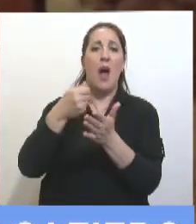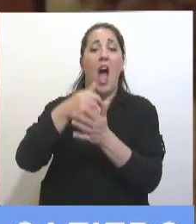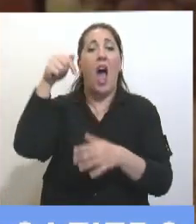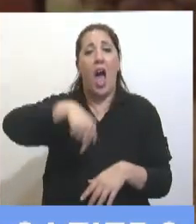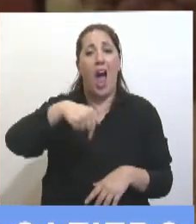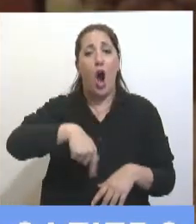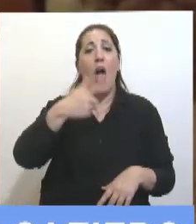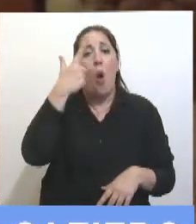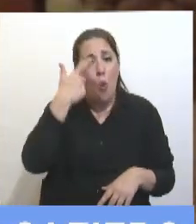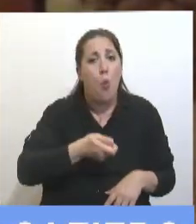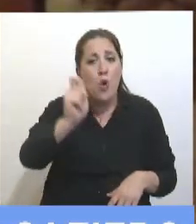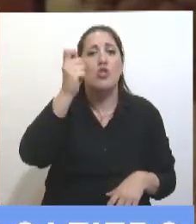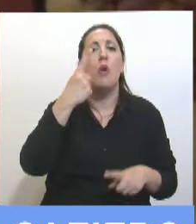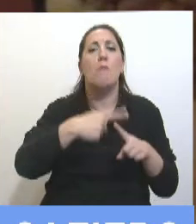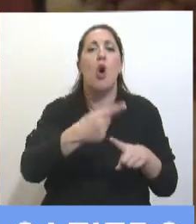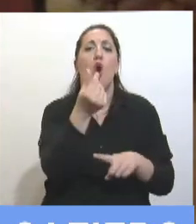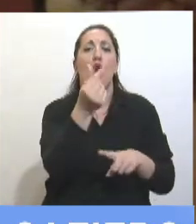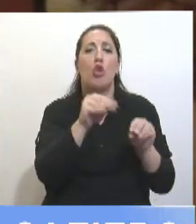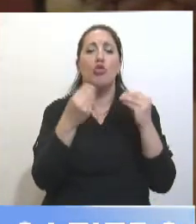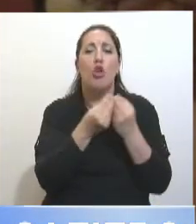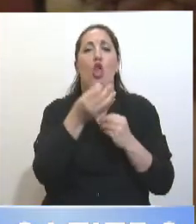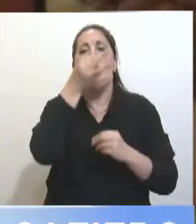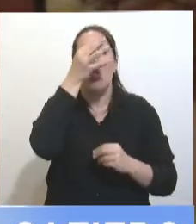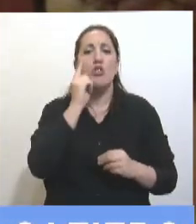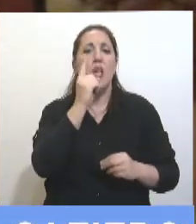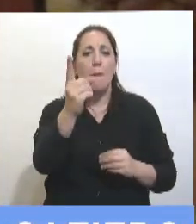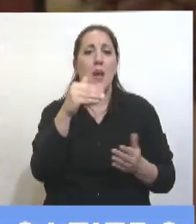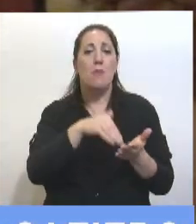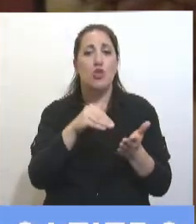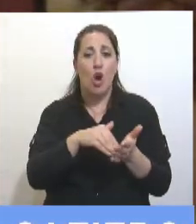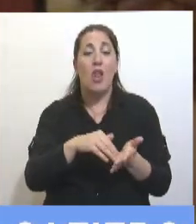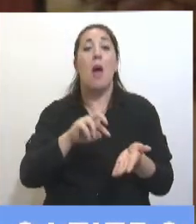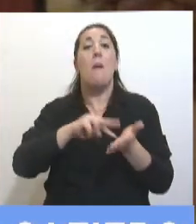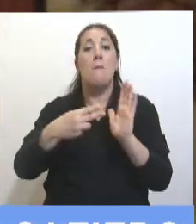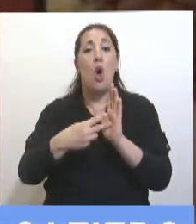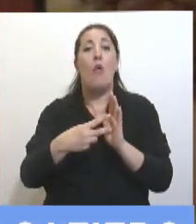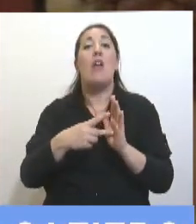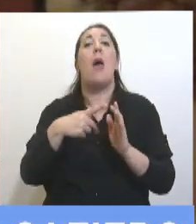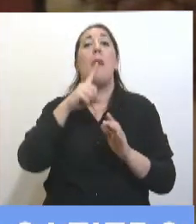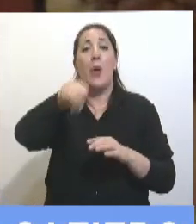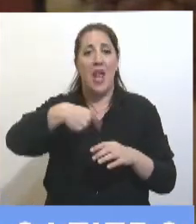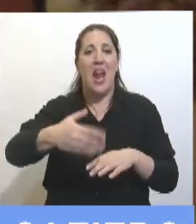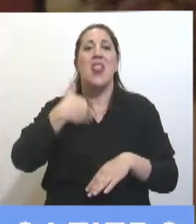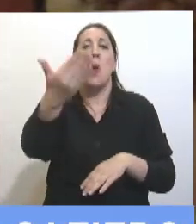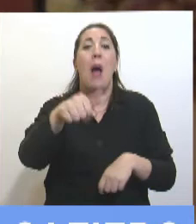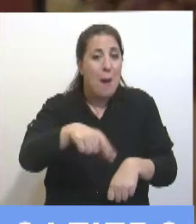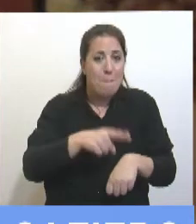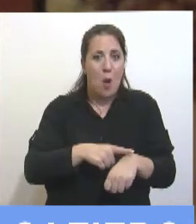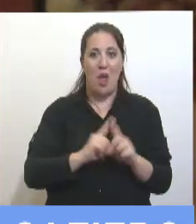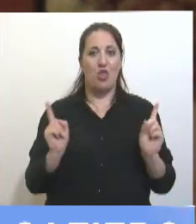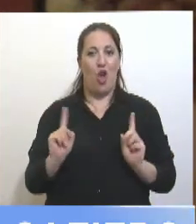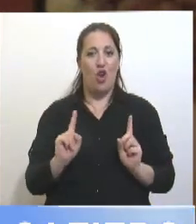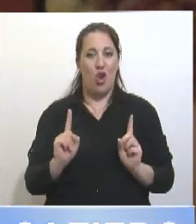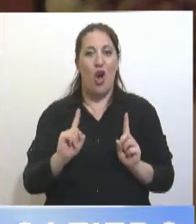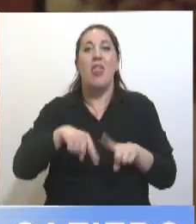un juicio por 12 mil millones. Las consecuencias se ven después, no en el momento. Y están los diarios de sesiones.